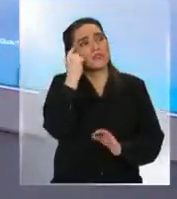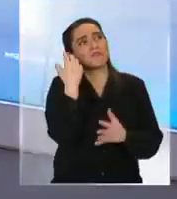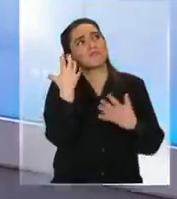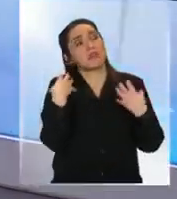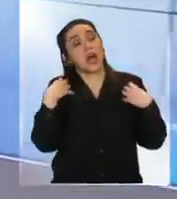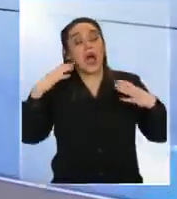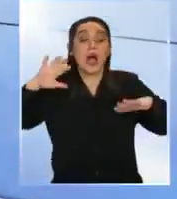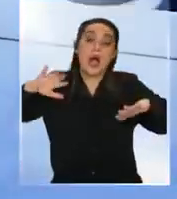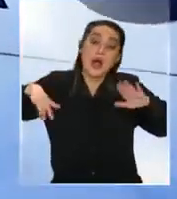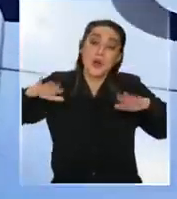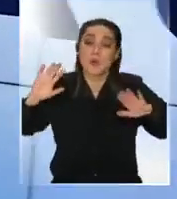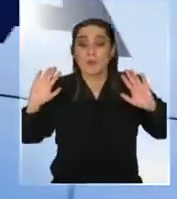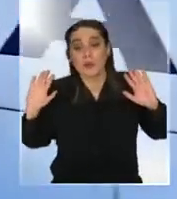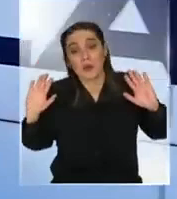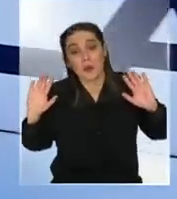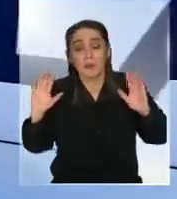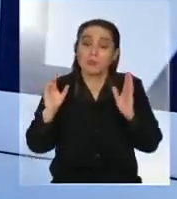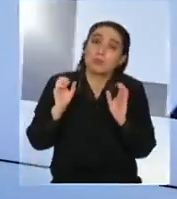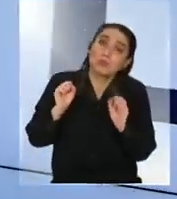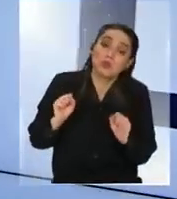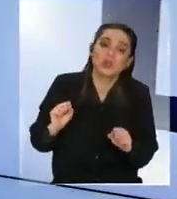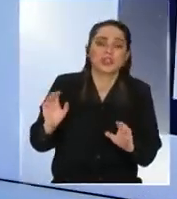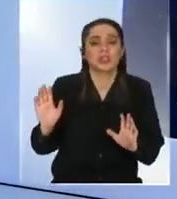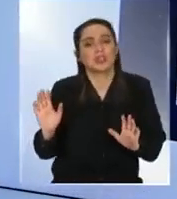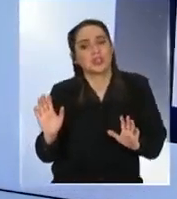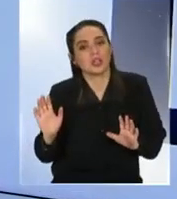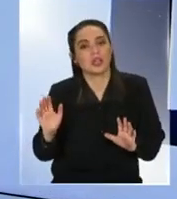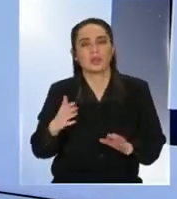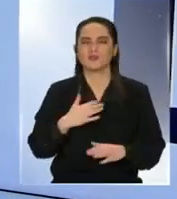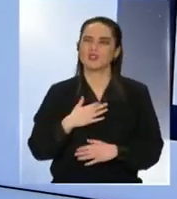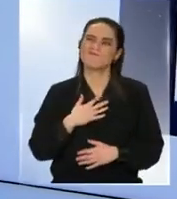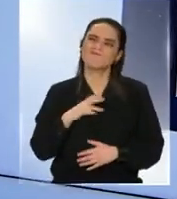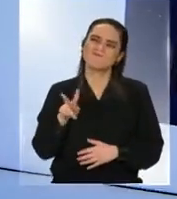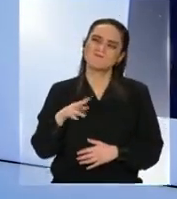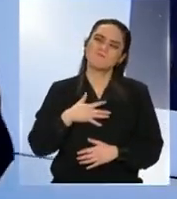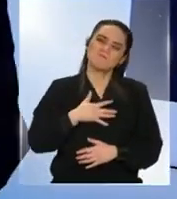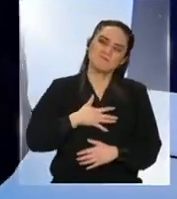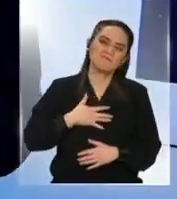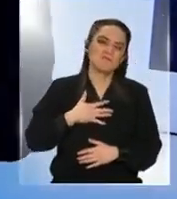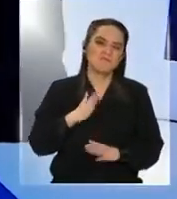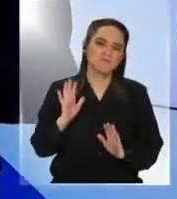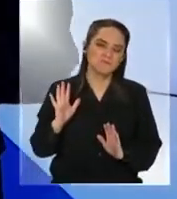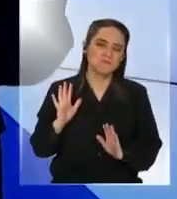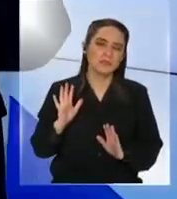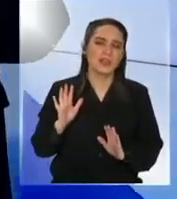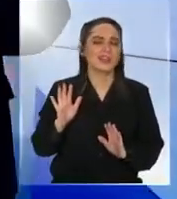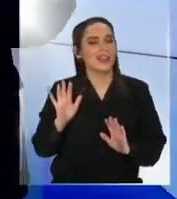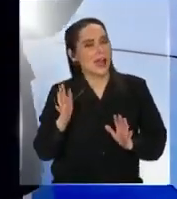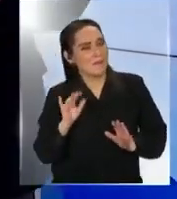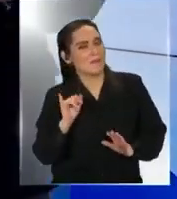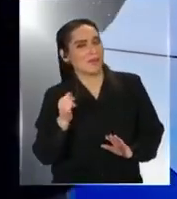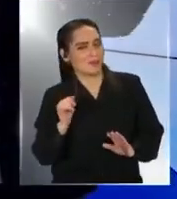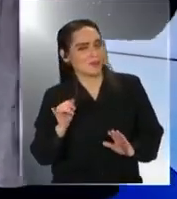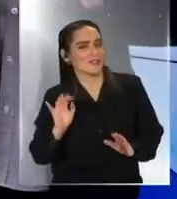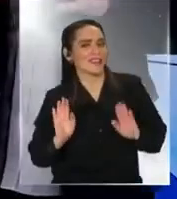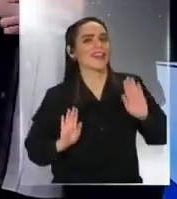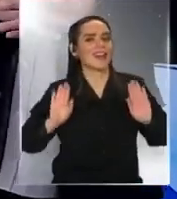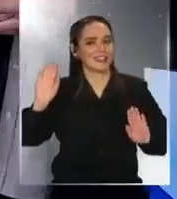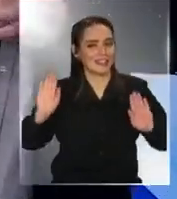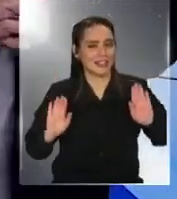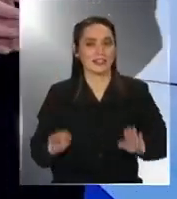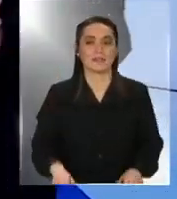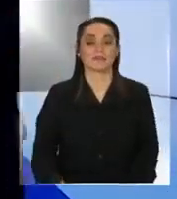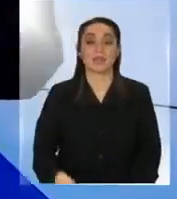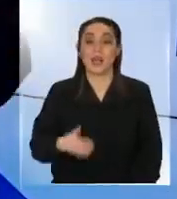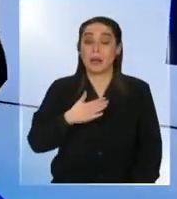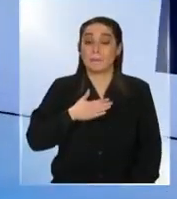tal vez podría o sea a mí me dio una sensación por una entrevista nada más que ella sí va a ser candidata lo primero es que a mí